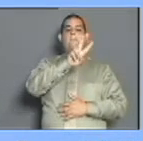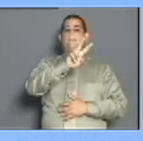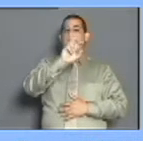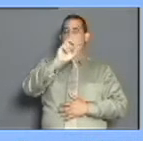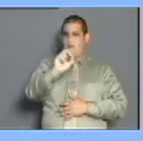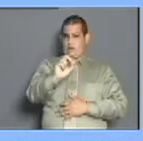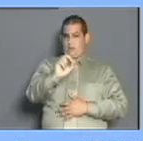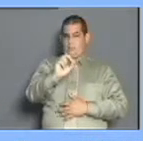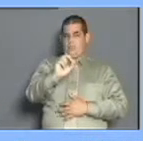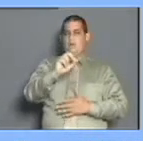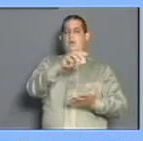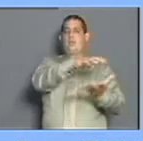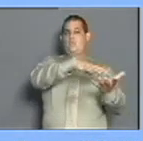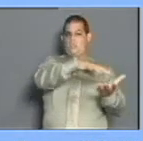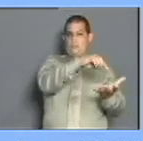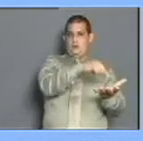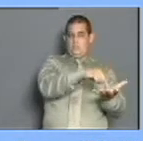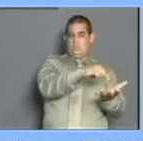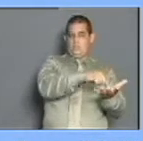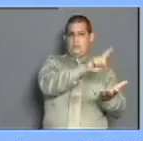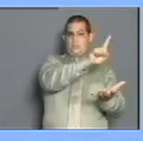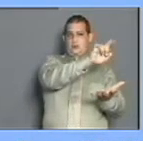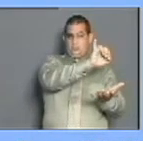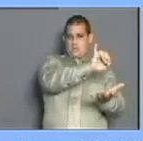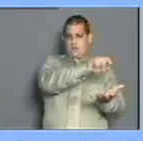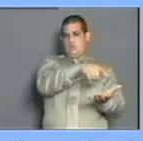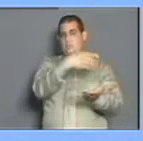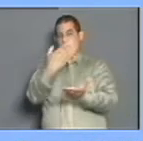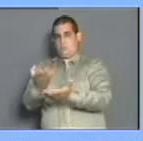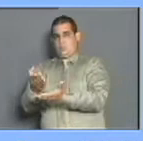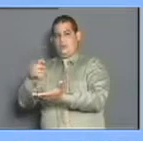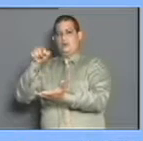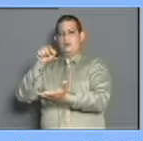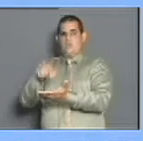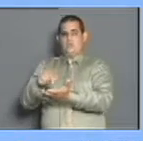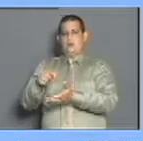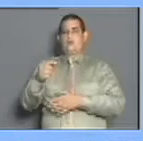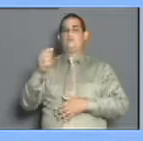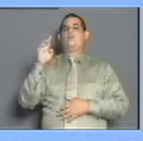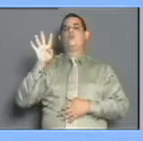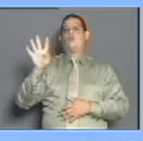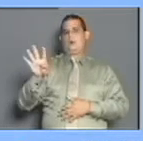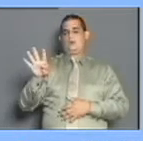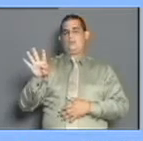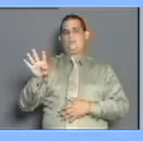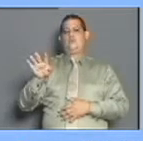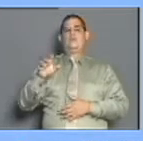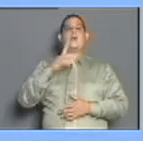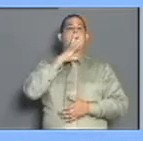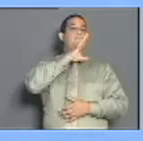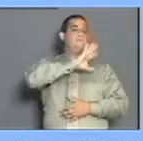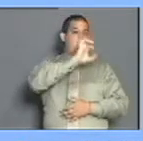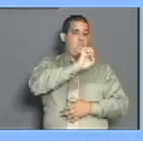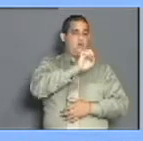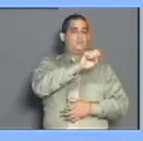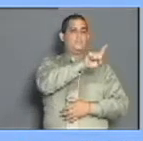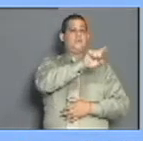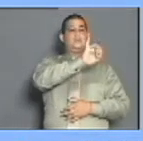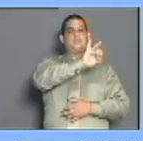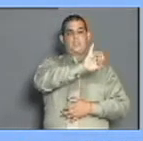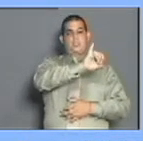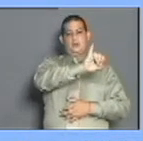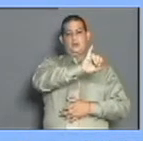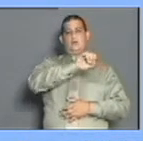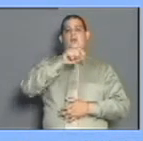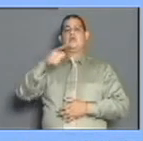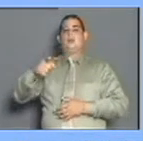Área de salud Julio Antonio Mella con 16 casos. Y el área de salud Rolando Ricardo con un total de 4. El municipio de Jibara, 13 diagnosticados.